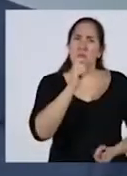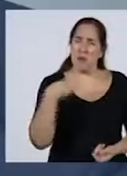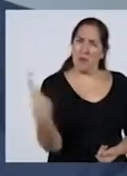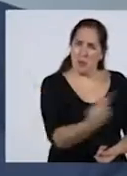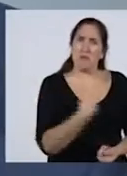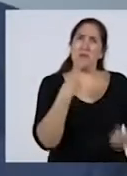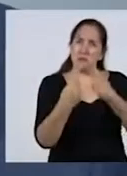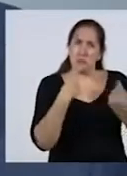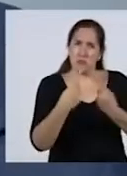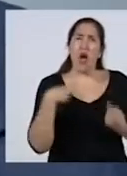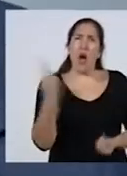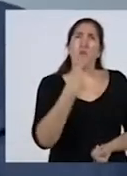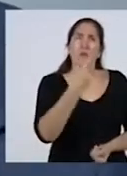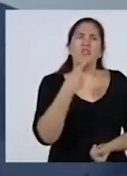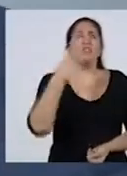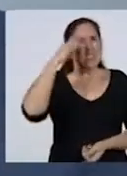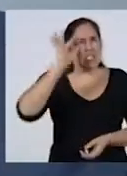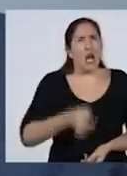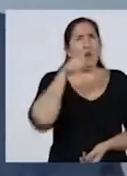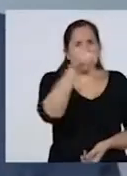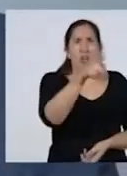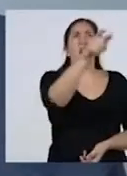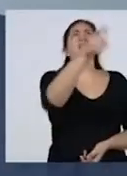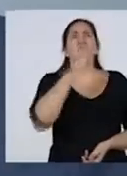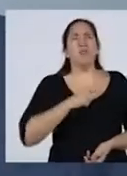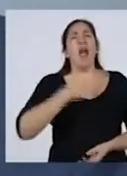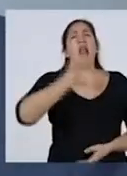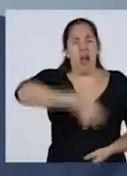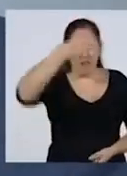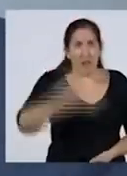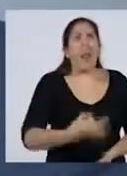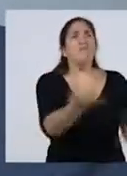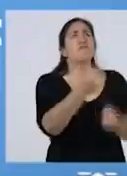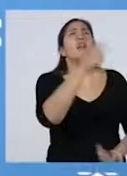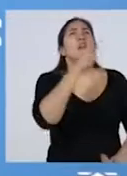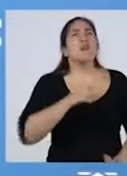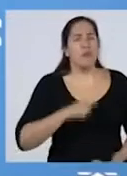preguntarle de todo, y sé que va a decir la verdad en la respuesta. Que me responda.